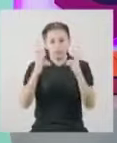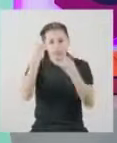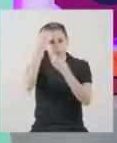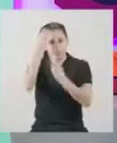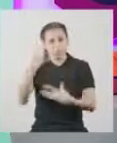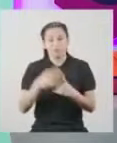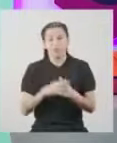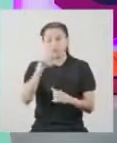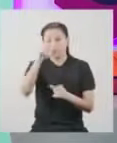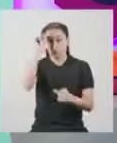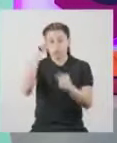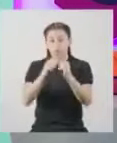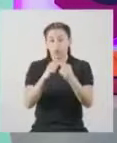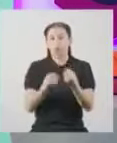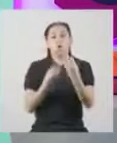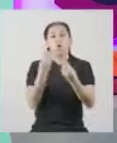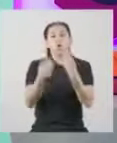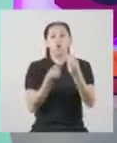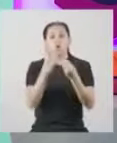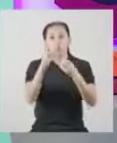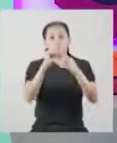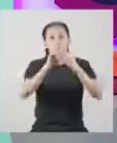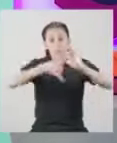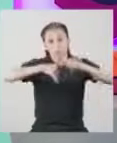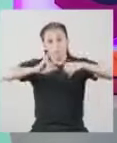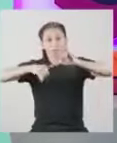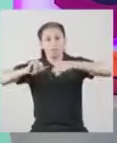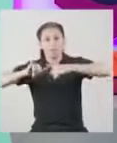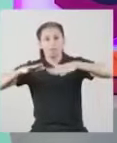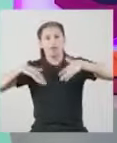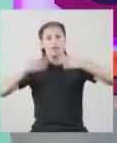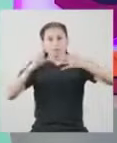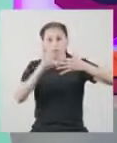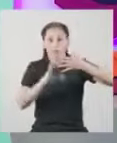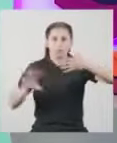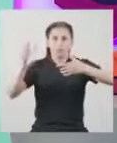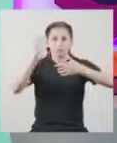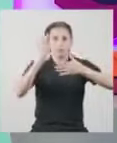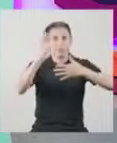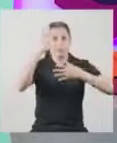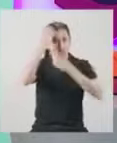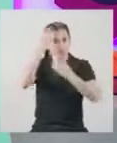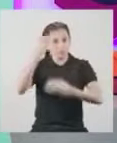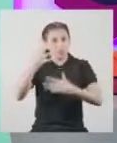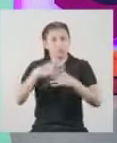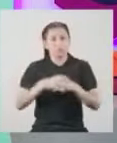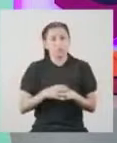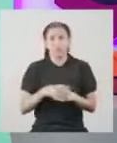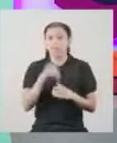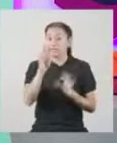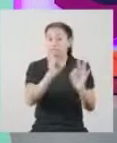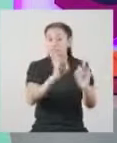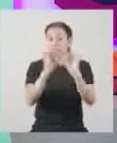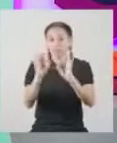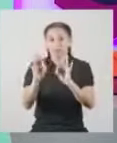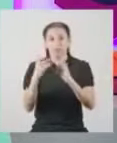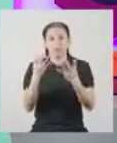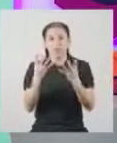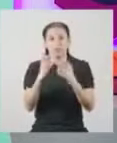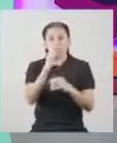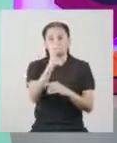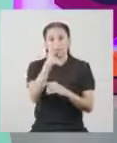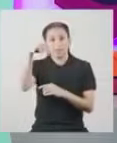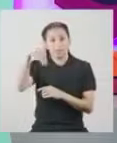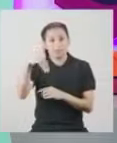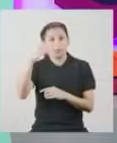situación. ¿Recuerdan cómo una medida de superficie podría medir la variabilidad de los datos? Es justamente